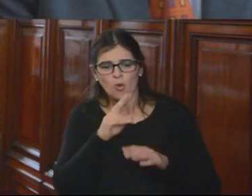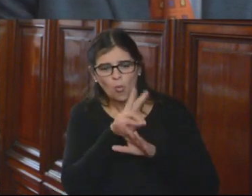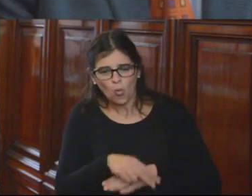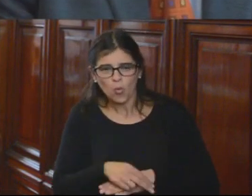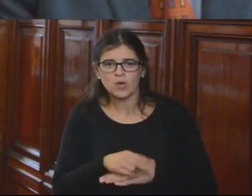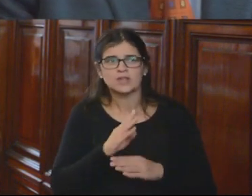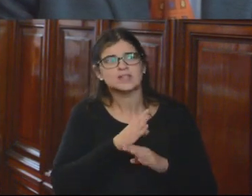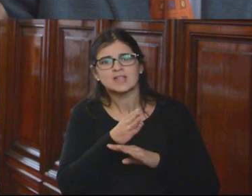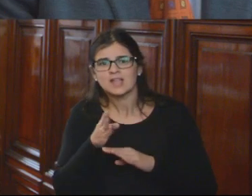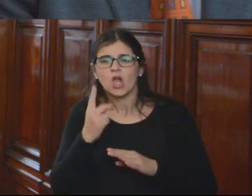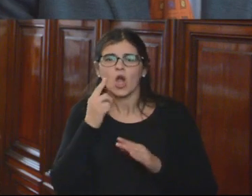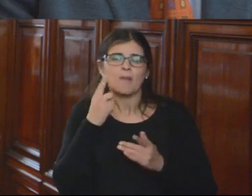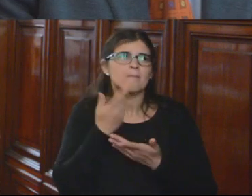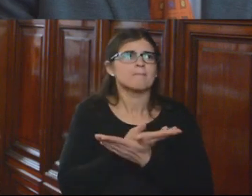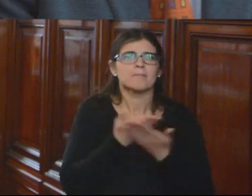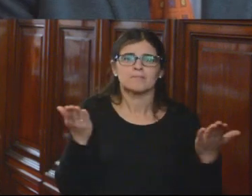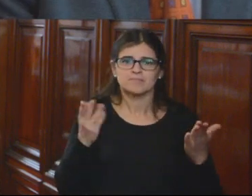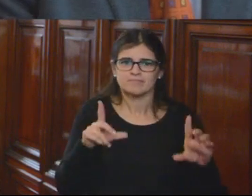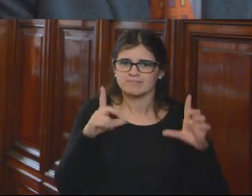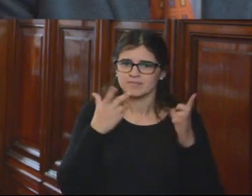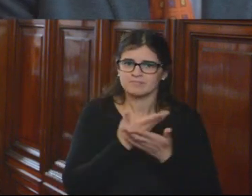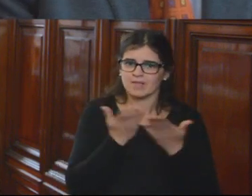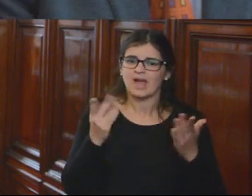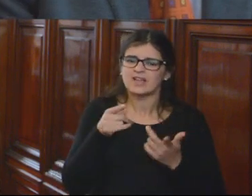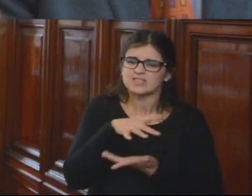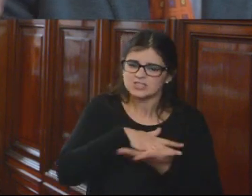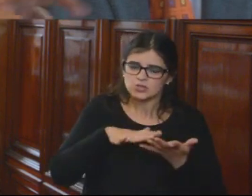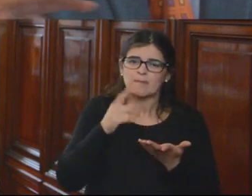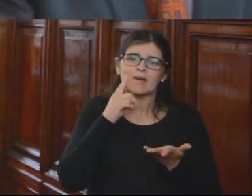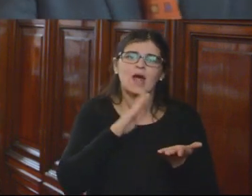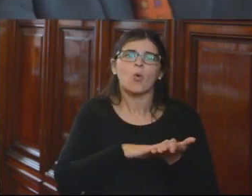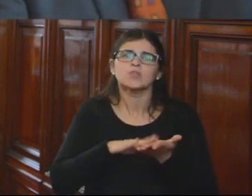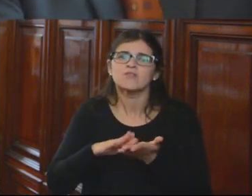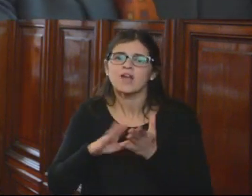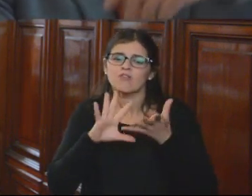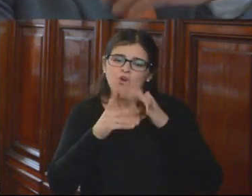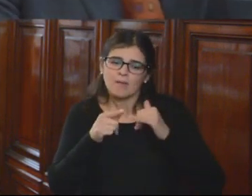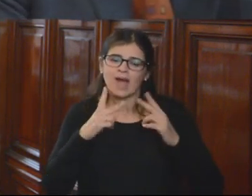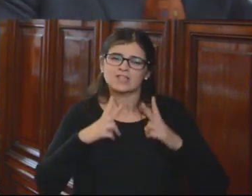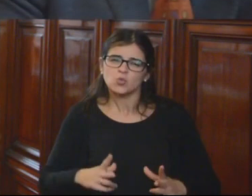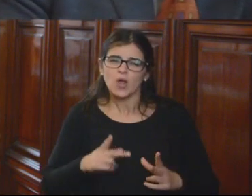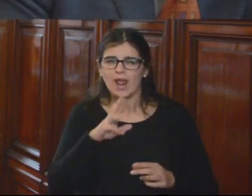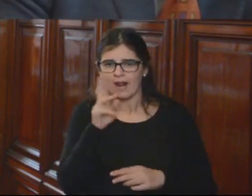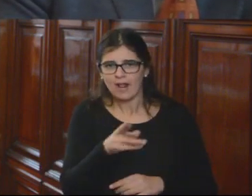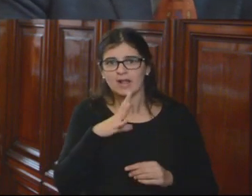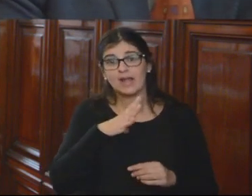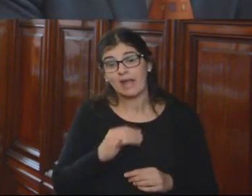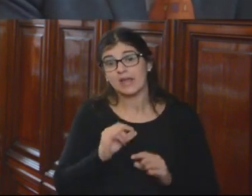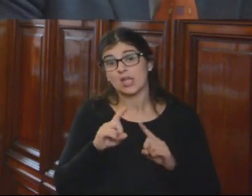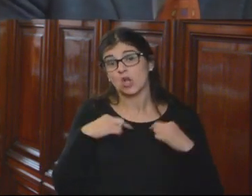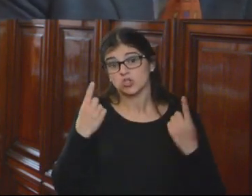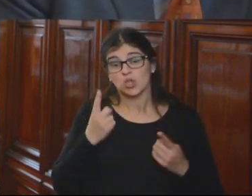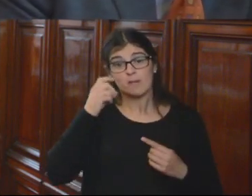descrédito mediático que se ha provocado para esta situación, para justificar este tipo de actitudes irregulares que desde nuestro punto de vista